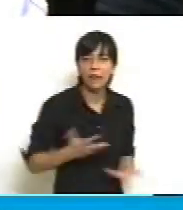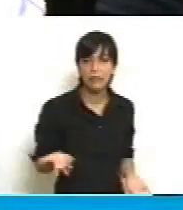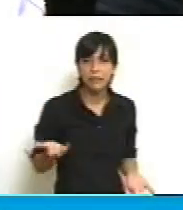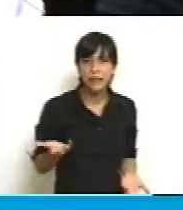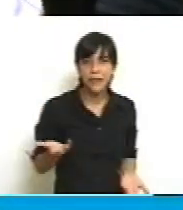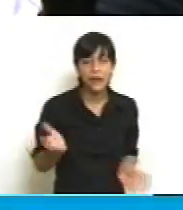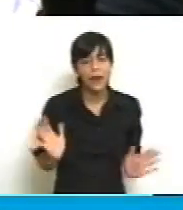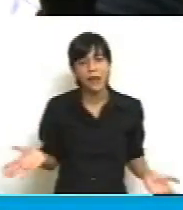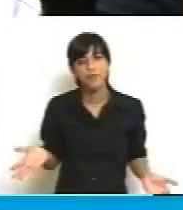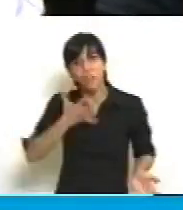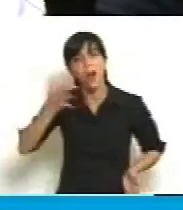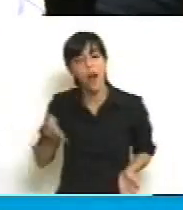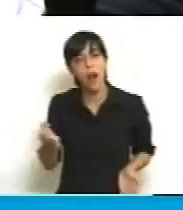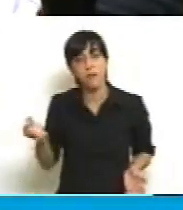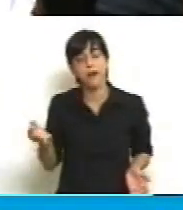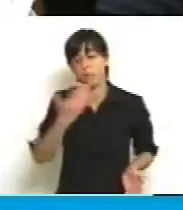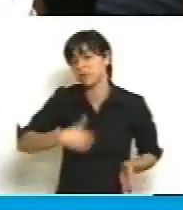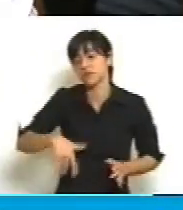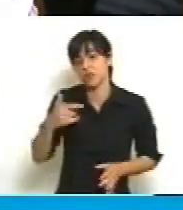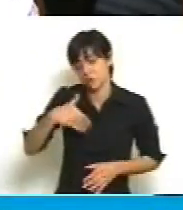Presidente, y para terminar,